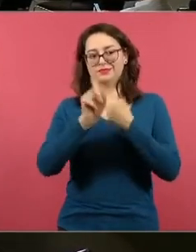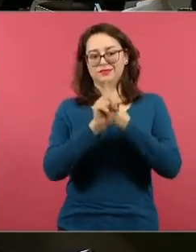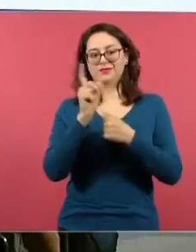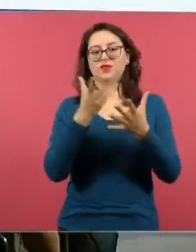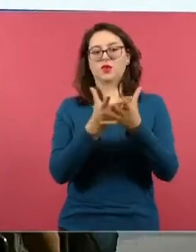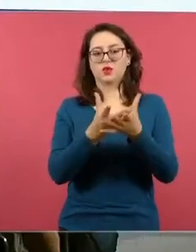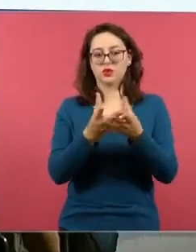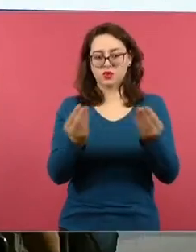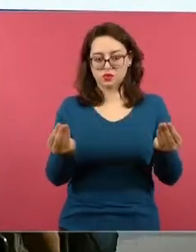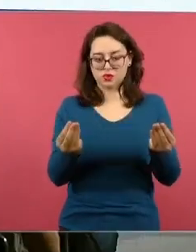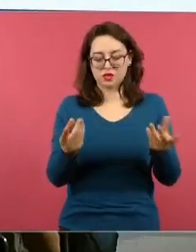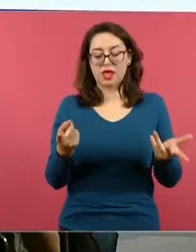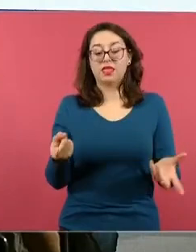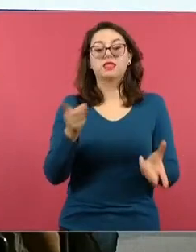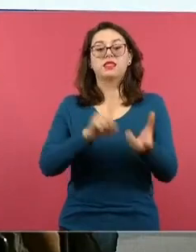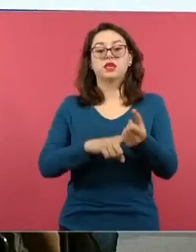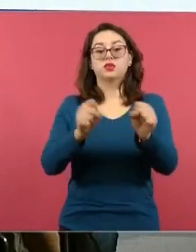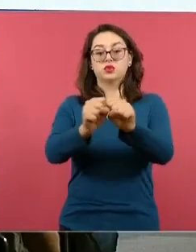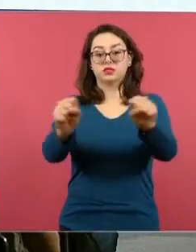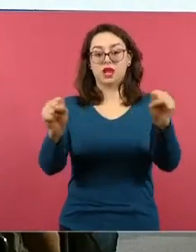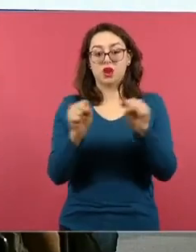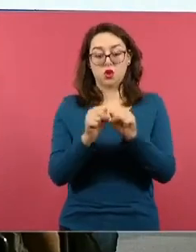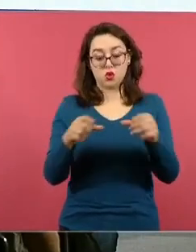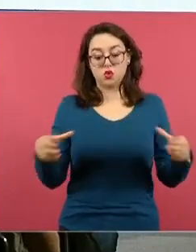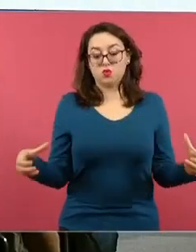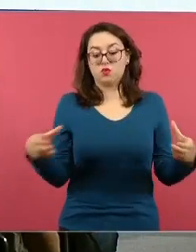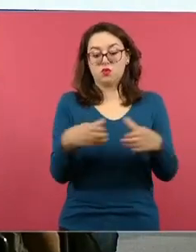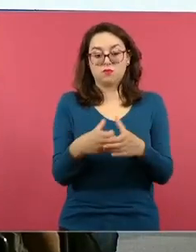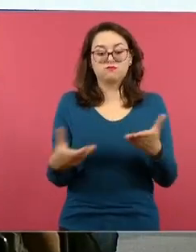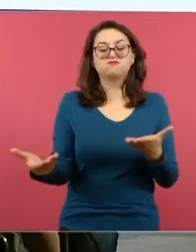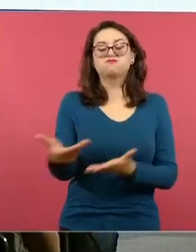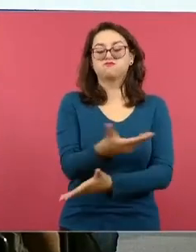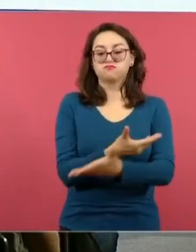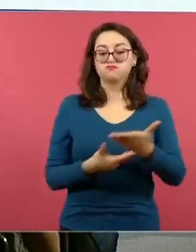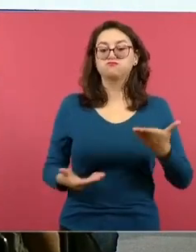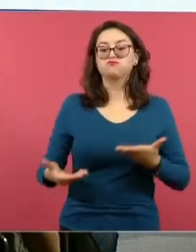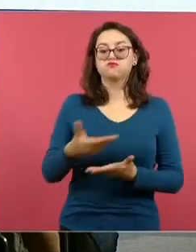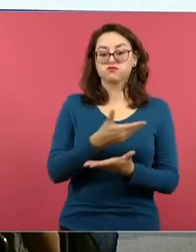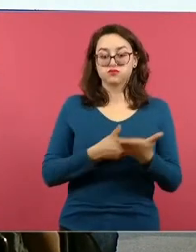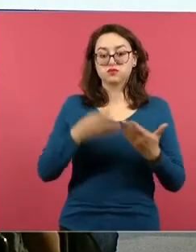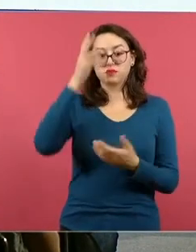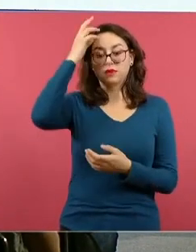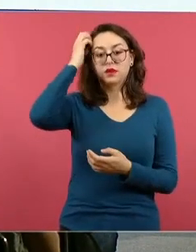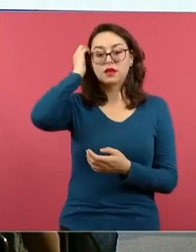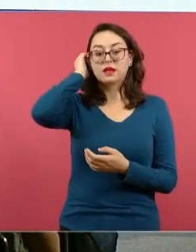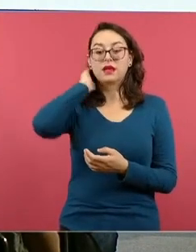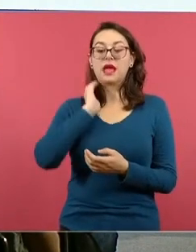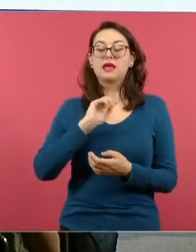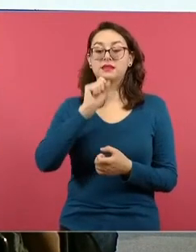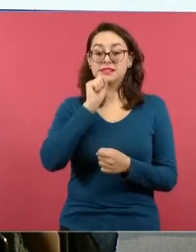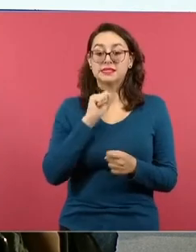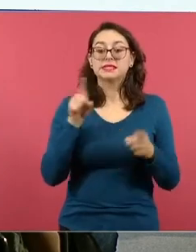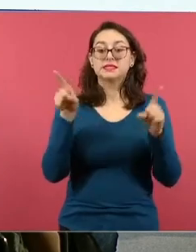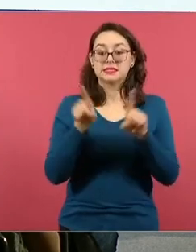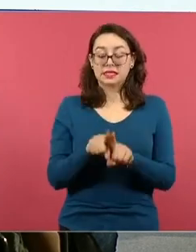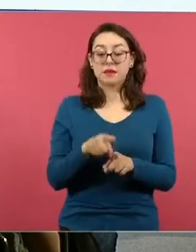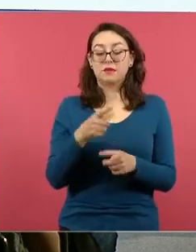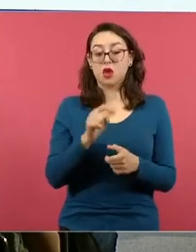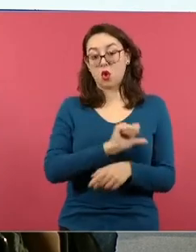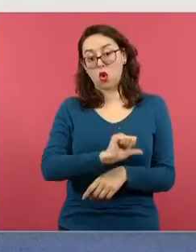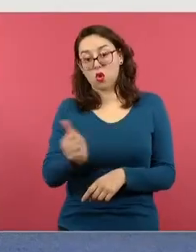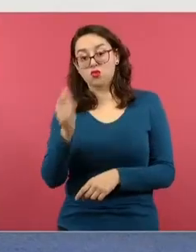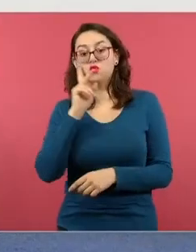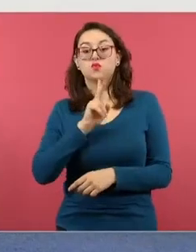comunidades de aprendizaje y también como se pide, se va a leer un experimento de desalinización,